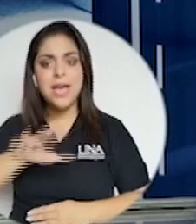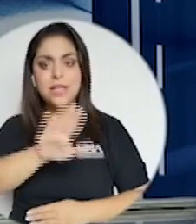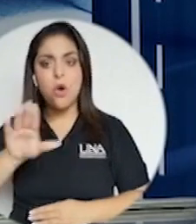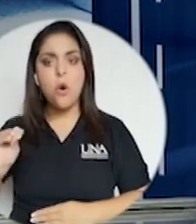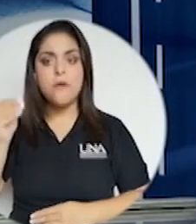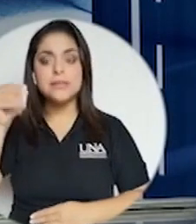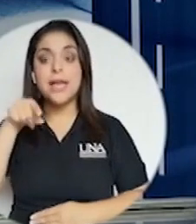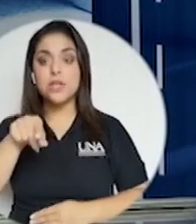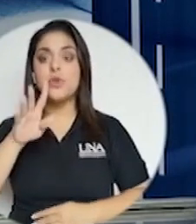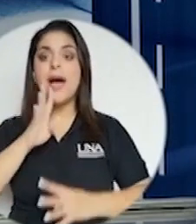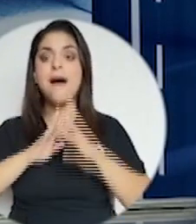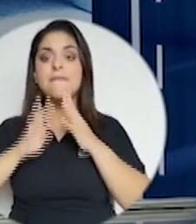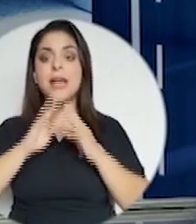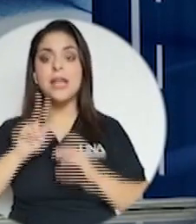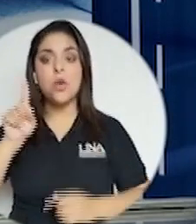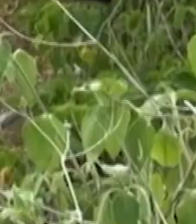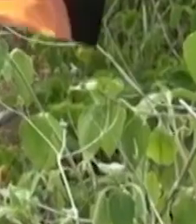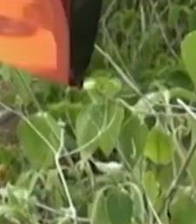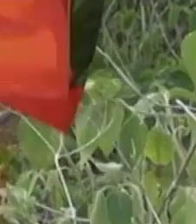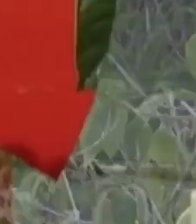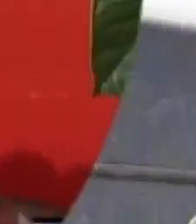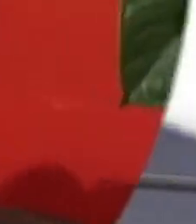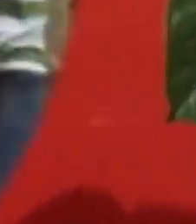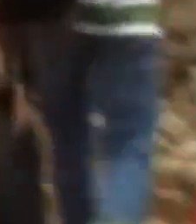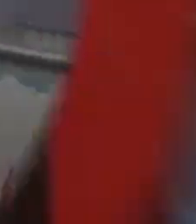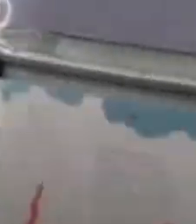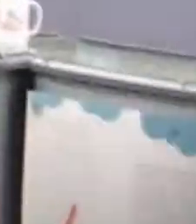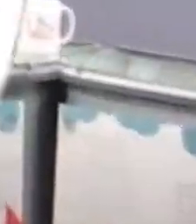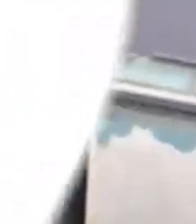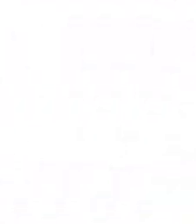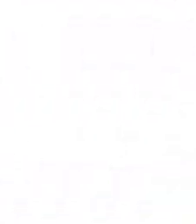jóvenes. De eso vamos a hablar en una mirada esta semana. Acompáñanos.